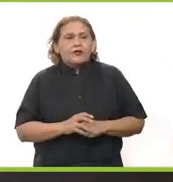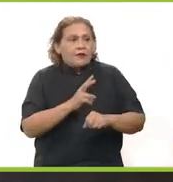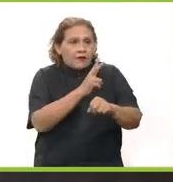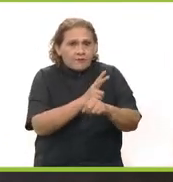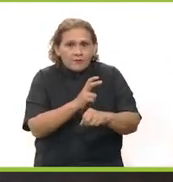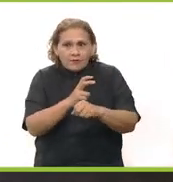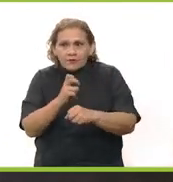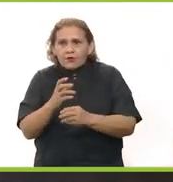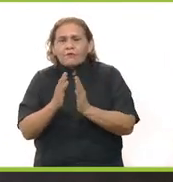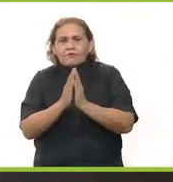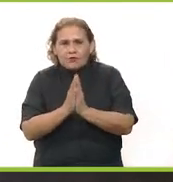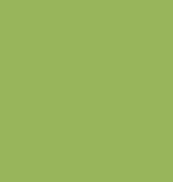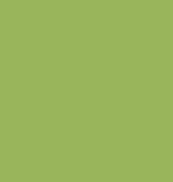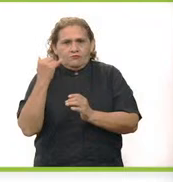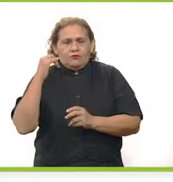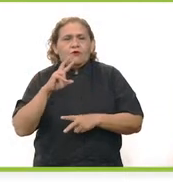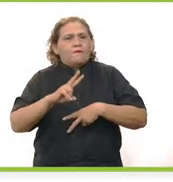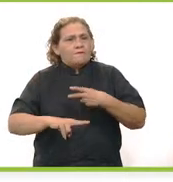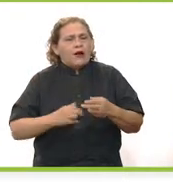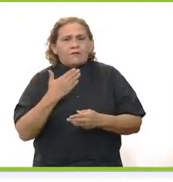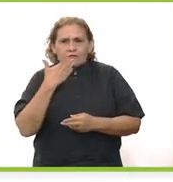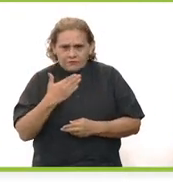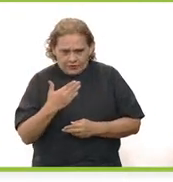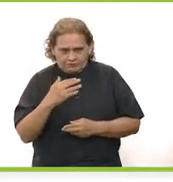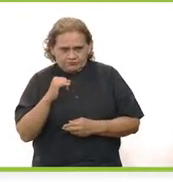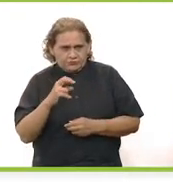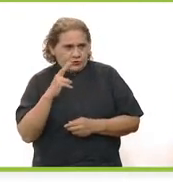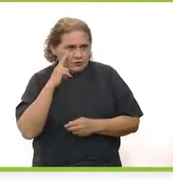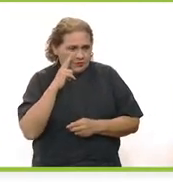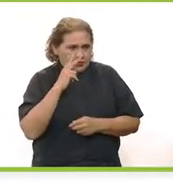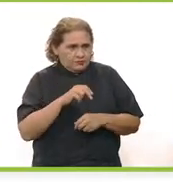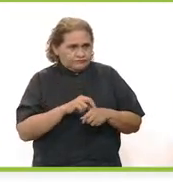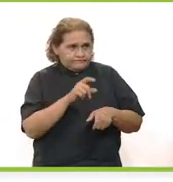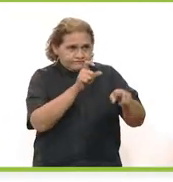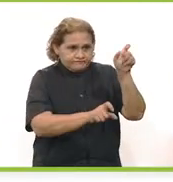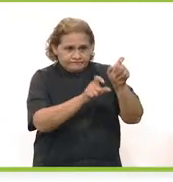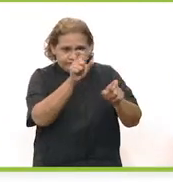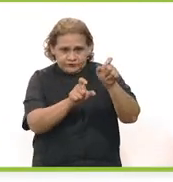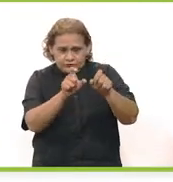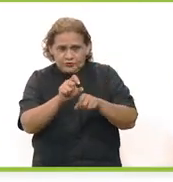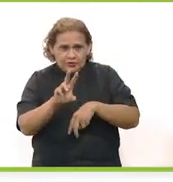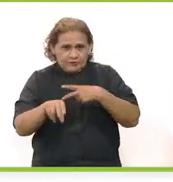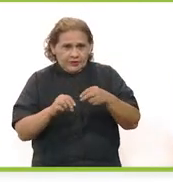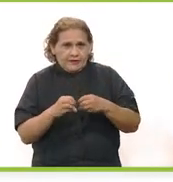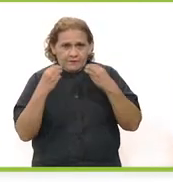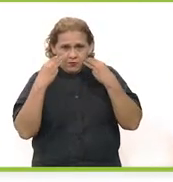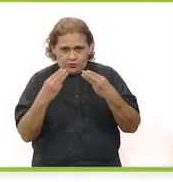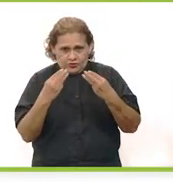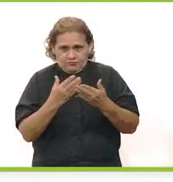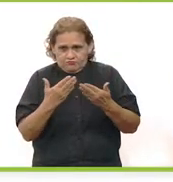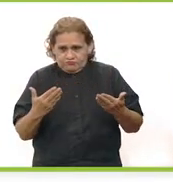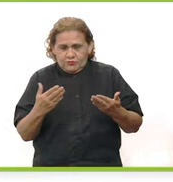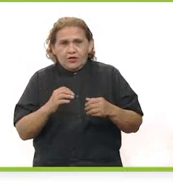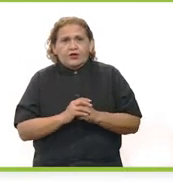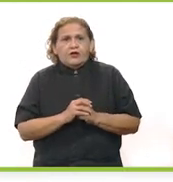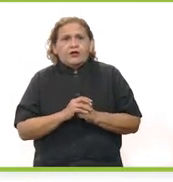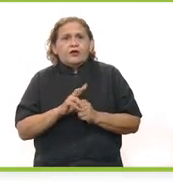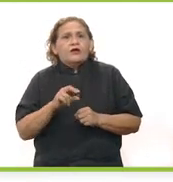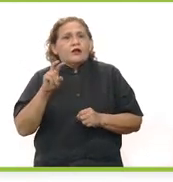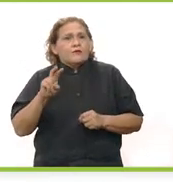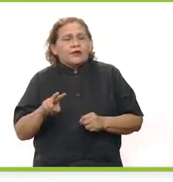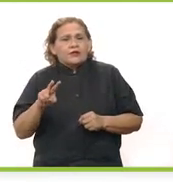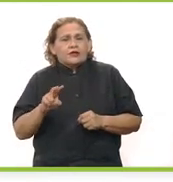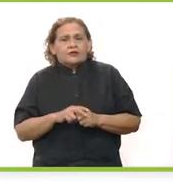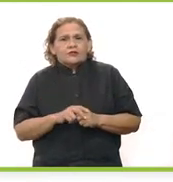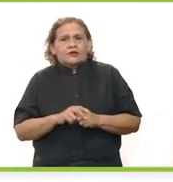estos momentos. Así que un llamado a los yucatecos, la verdad es que vamos bien, si nosotros checamos las tablas que seguramente les van a poner en estos momentos en